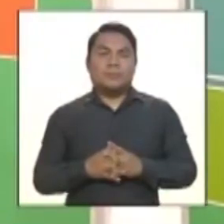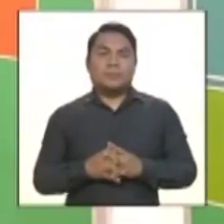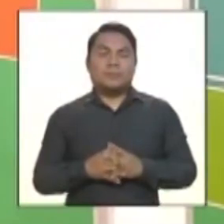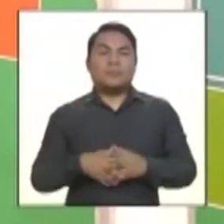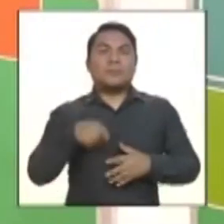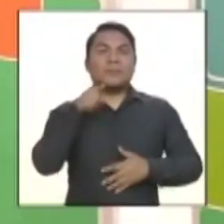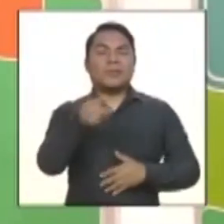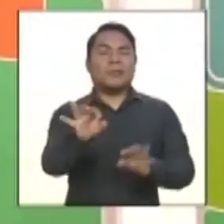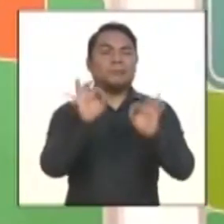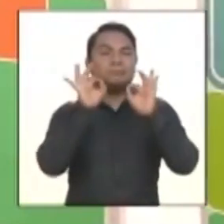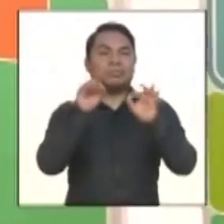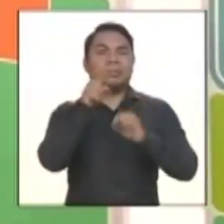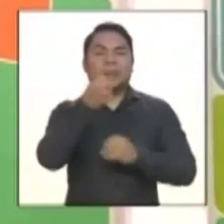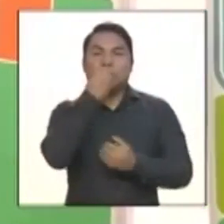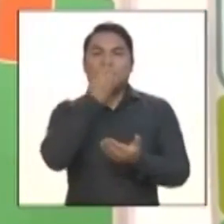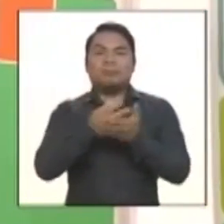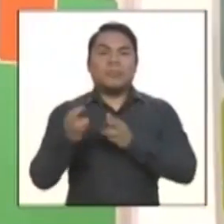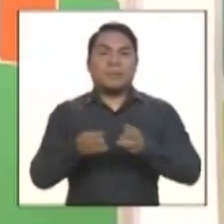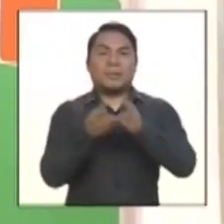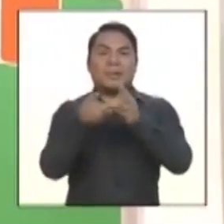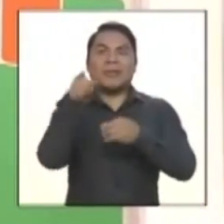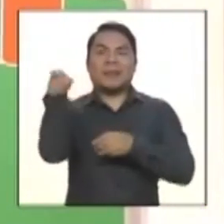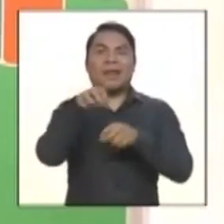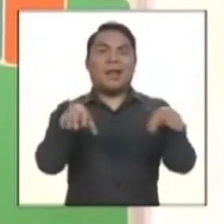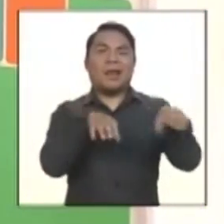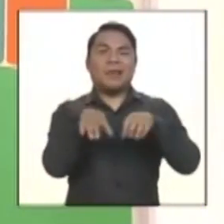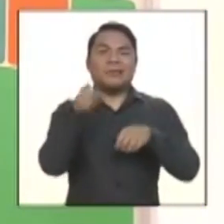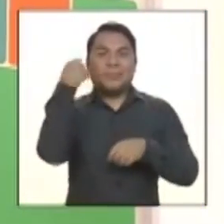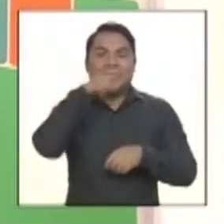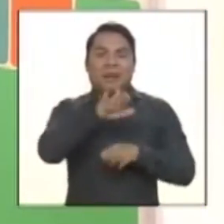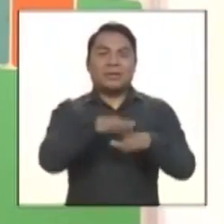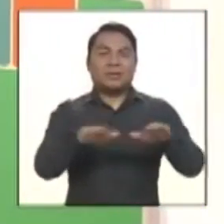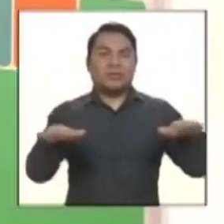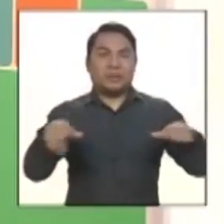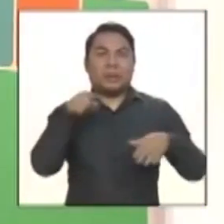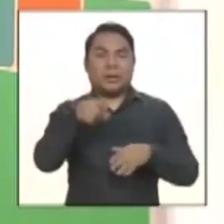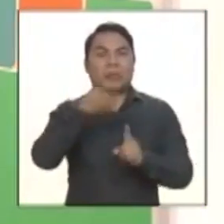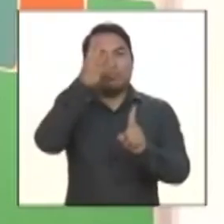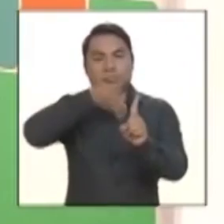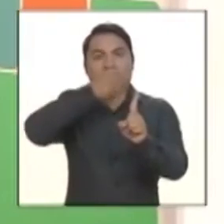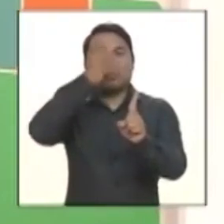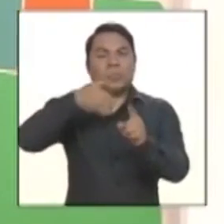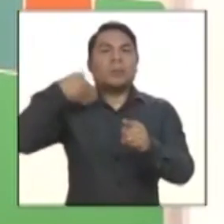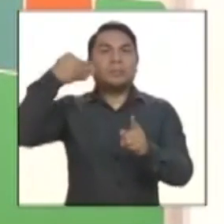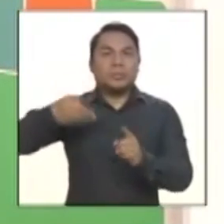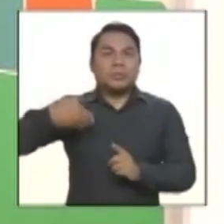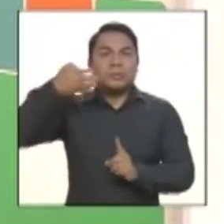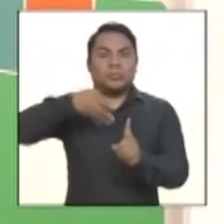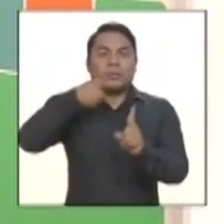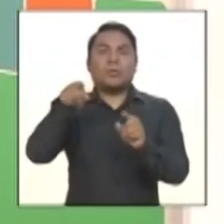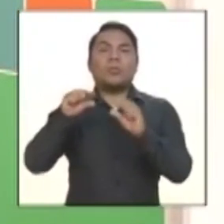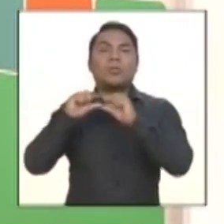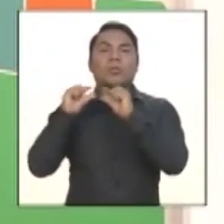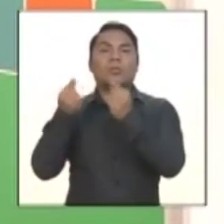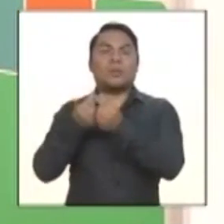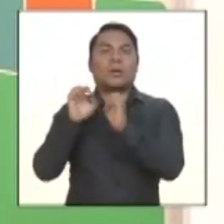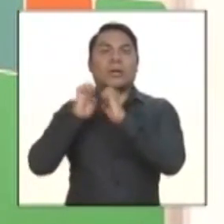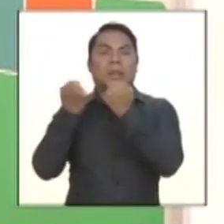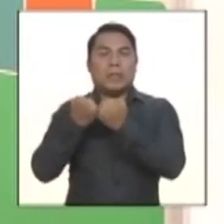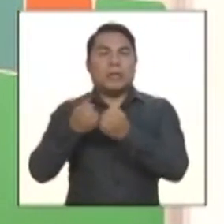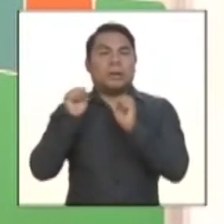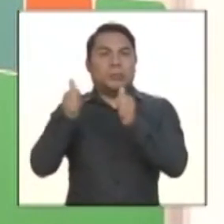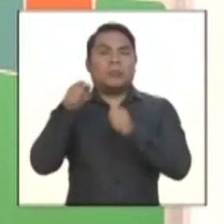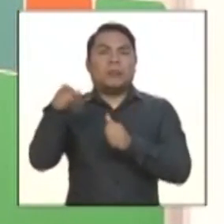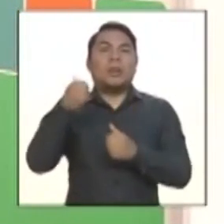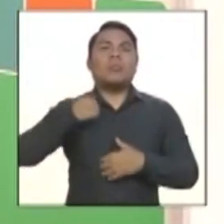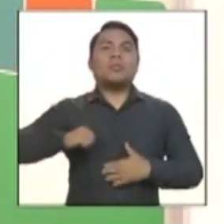Un excelente método del que viene aplicando con estas niñas, que son evaluadas periódicamente por un equipo multidisciplinario